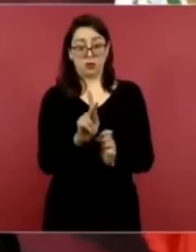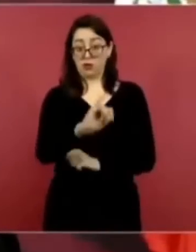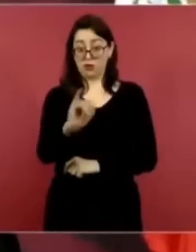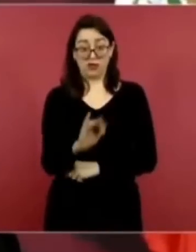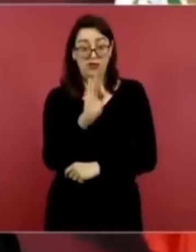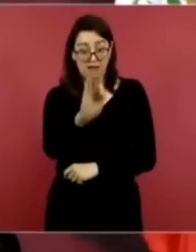bien bien presidente no no no